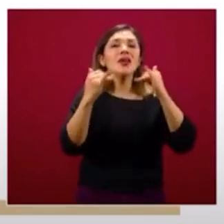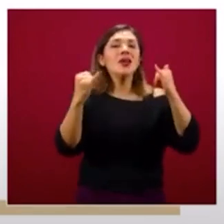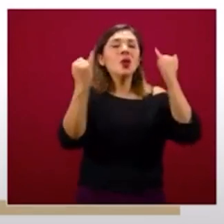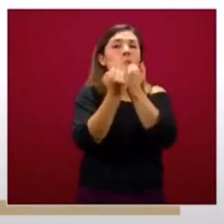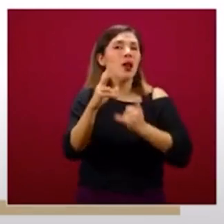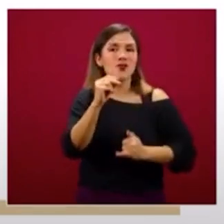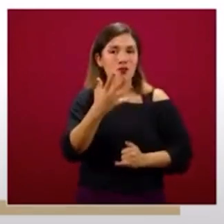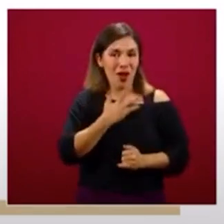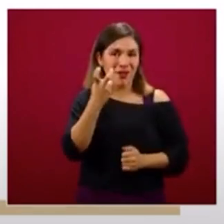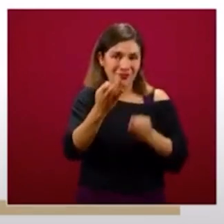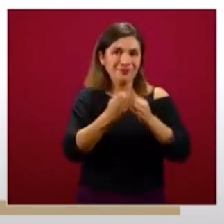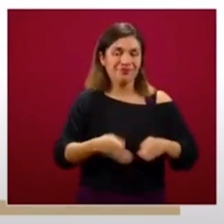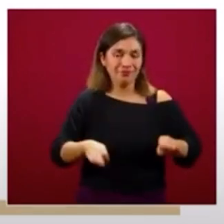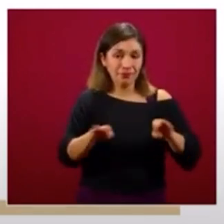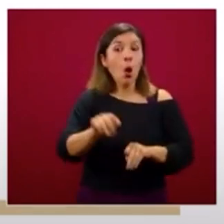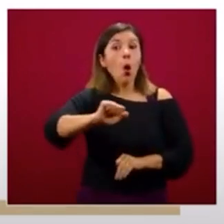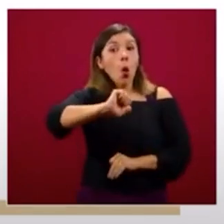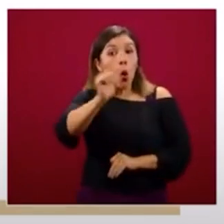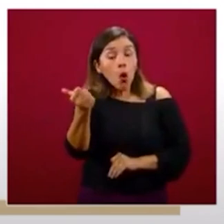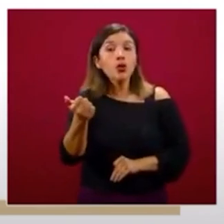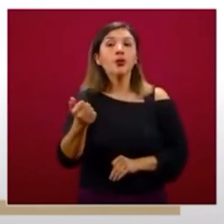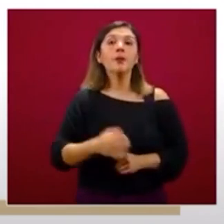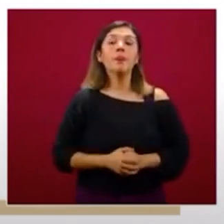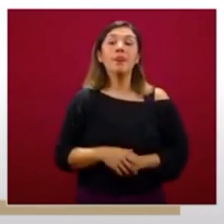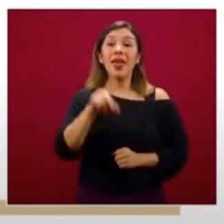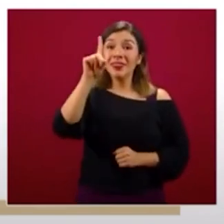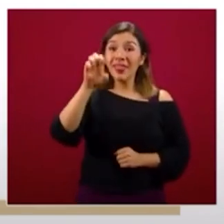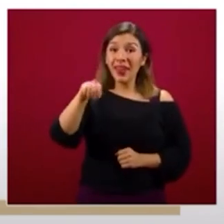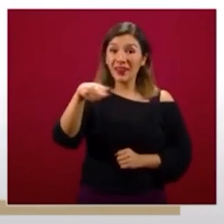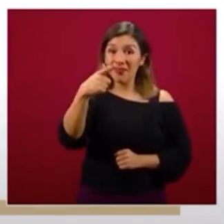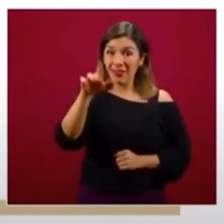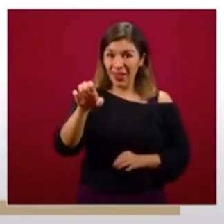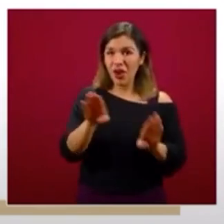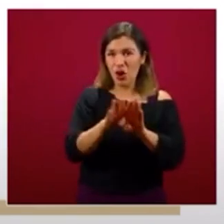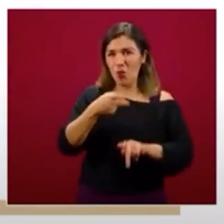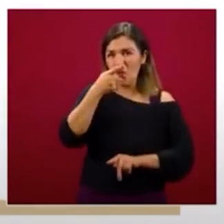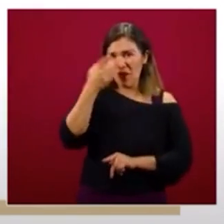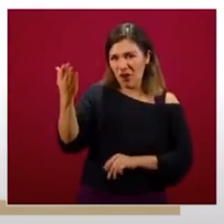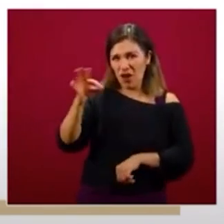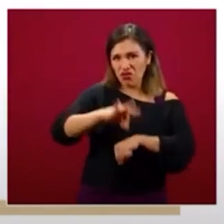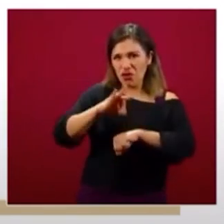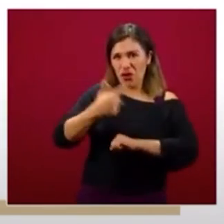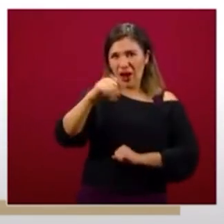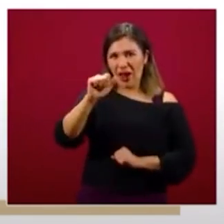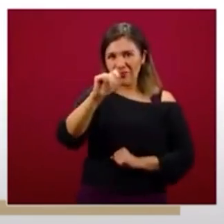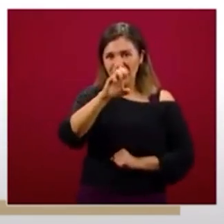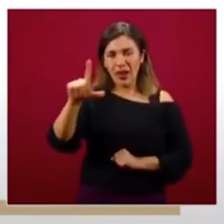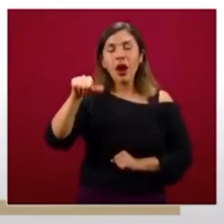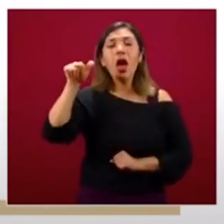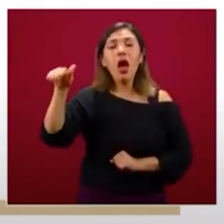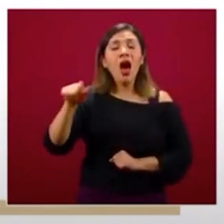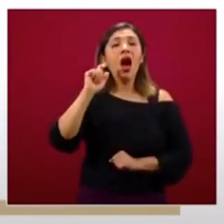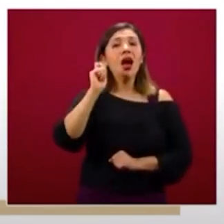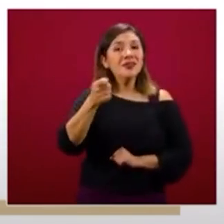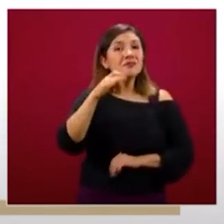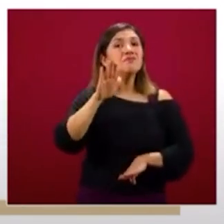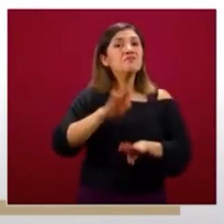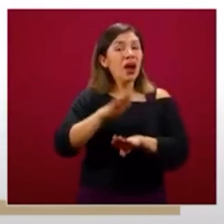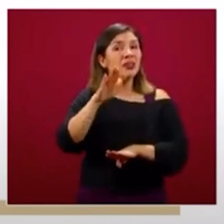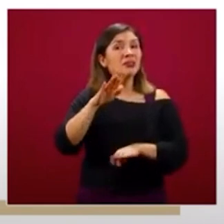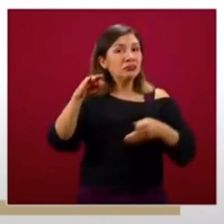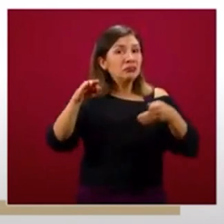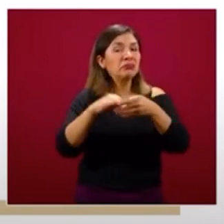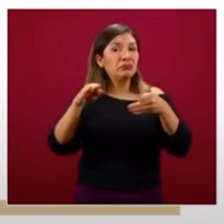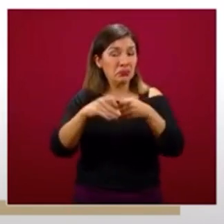Y otra parte importante es que también el dengue, como lo comentó el doctor López-Gatell, pues tiene una situación, la gran mayoría de los